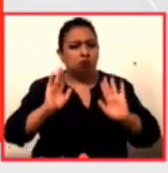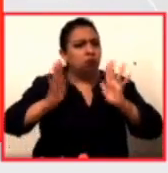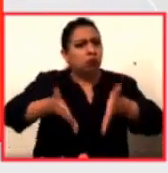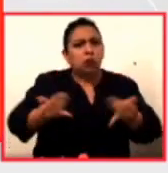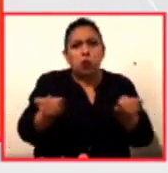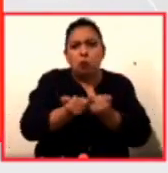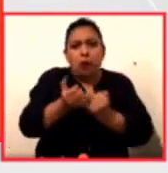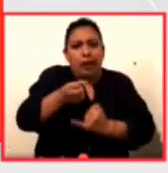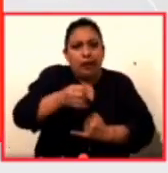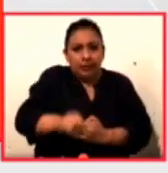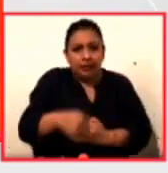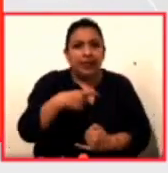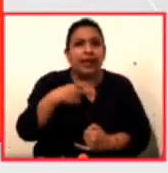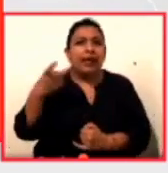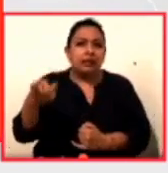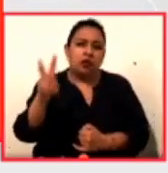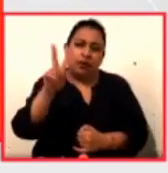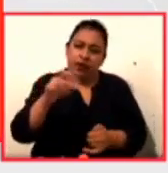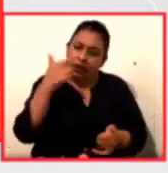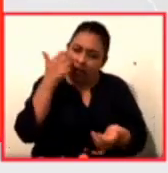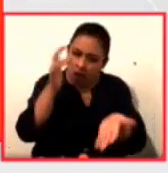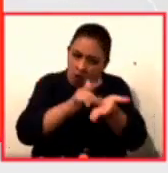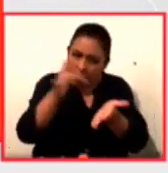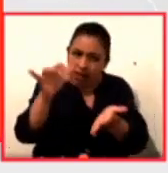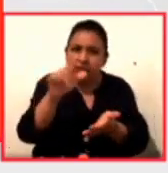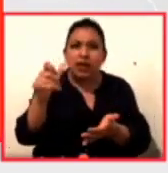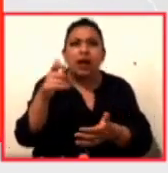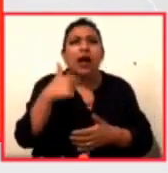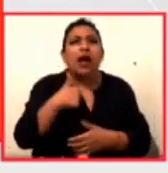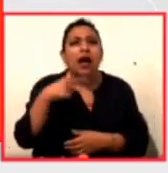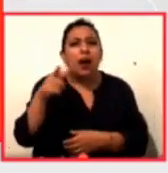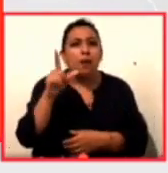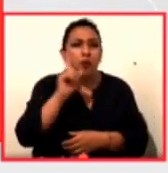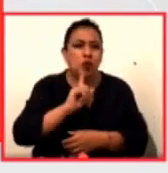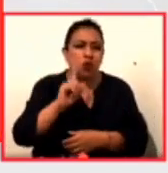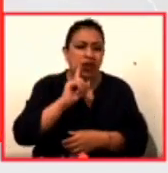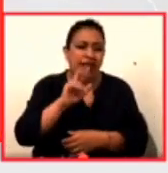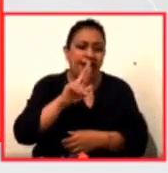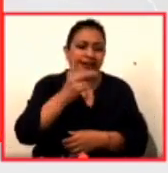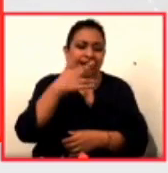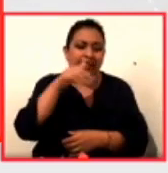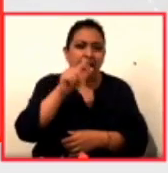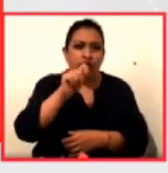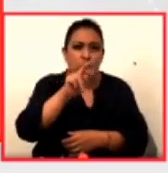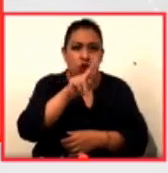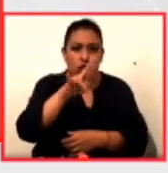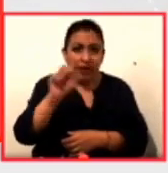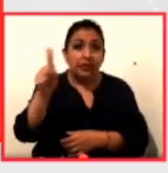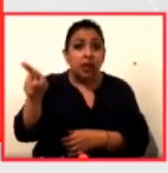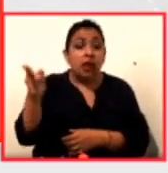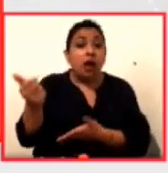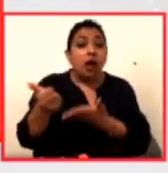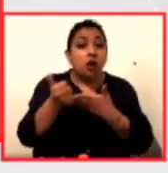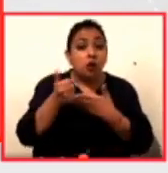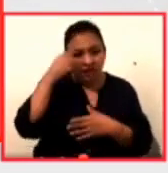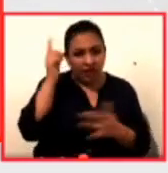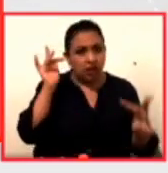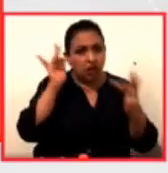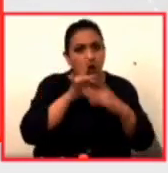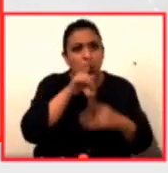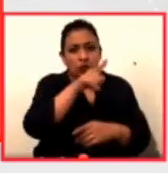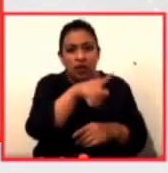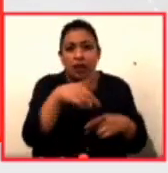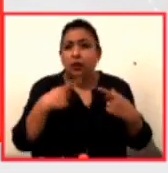Laura, la historia de Frankie Piña. Quiero agradecerle a nuestra cónsul general en Chicago, Reina Torres, quien fue quien me facilitó este contacto, esta